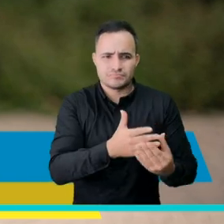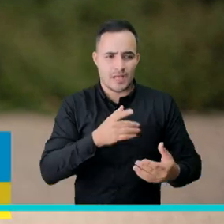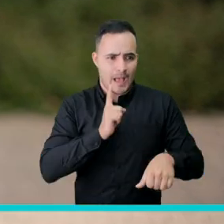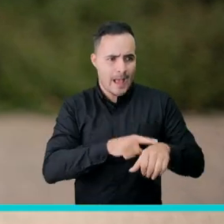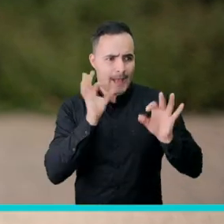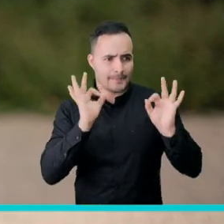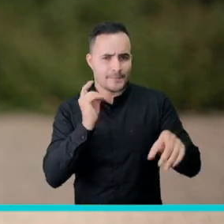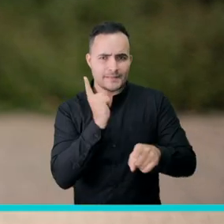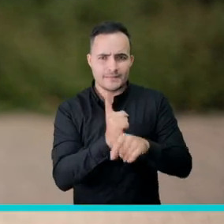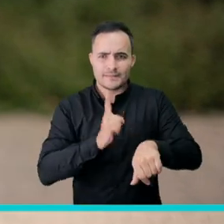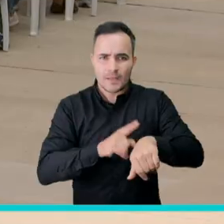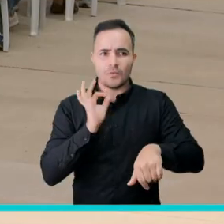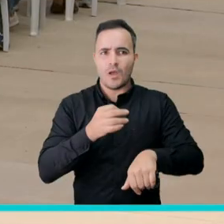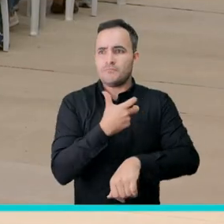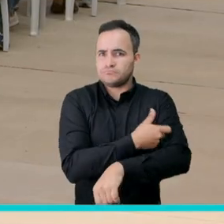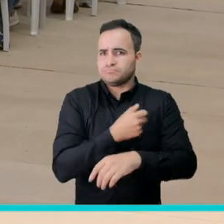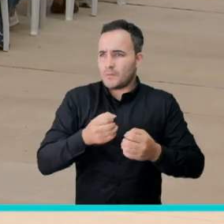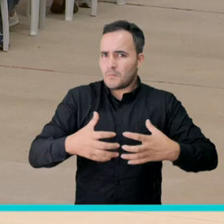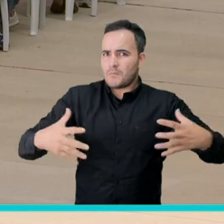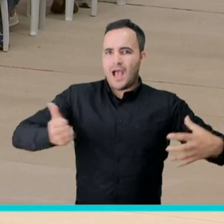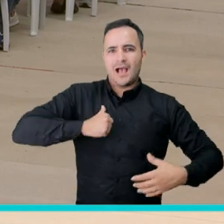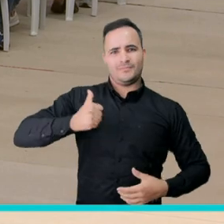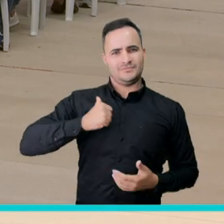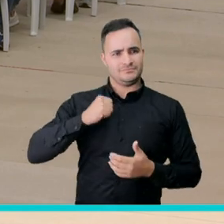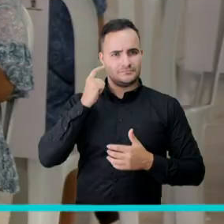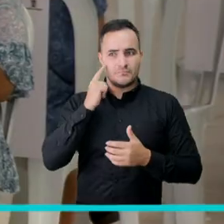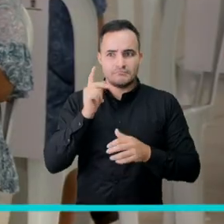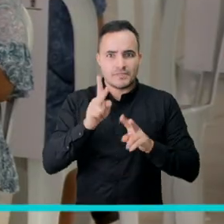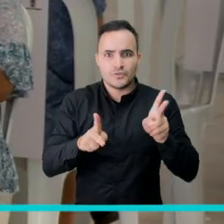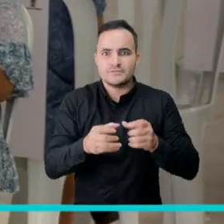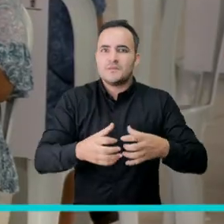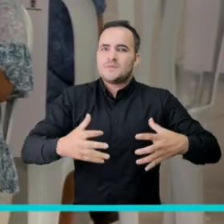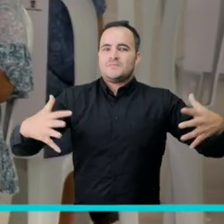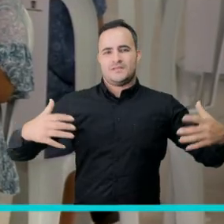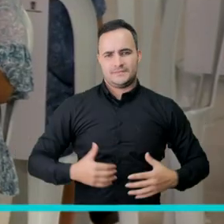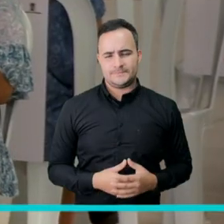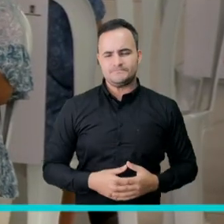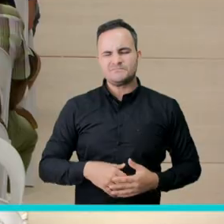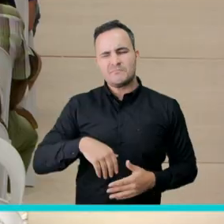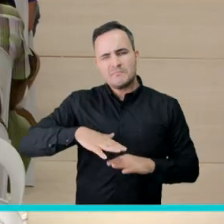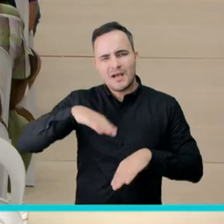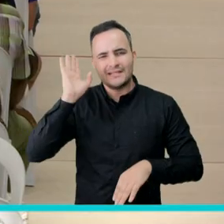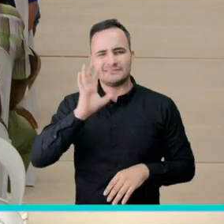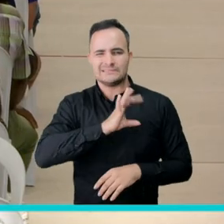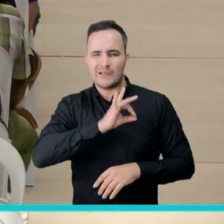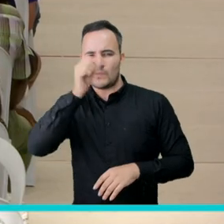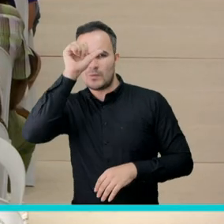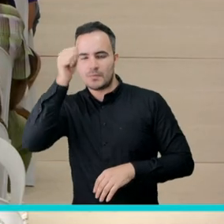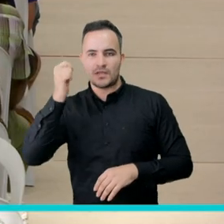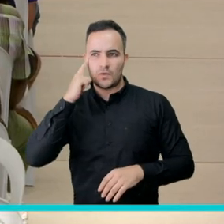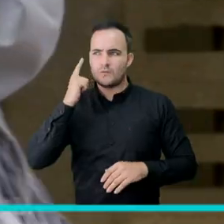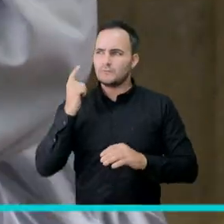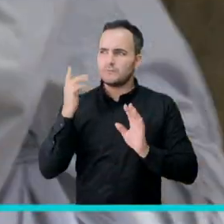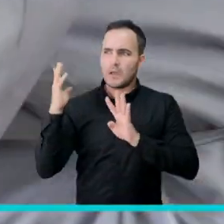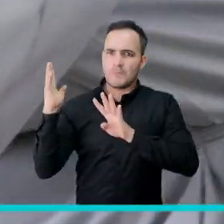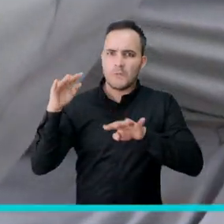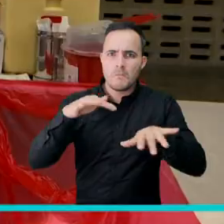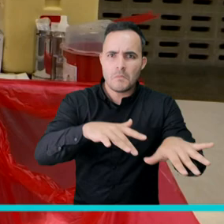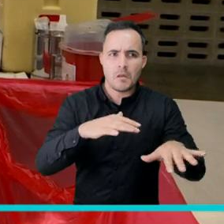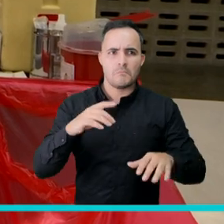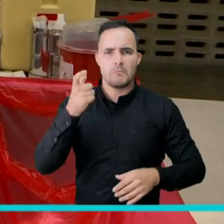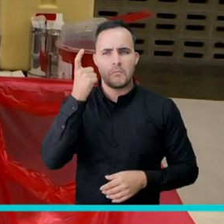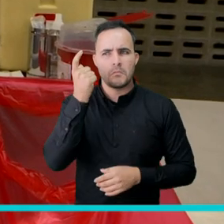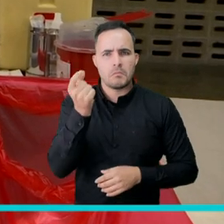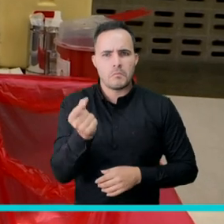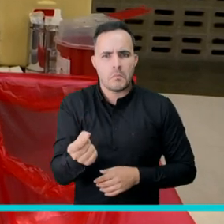vez lleguen a mayor número de la población. Los fines de semana vemos una disminución en la afluencia de